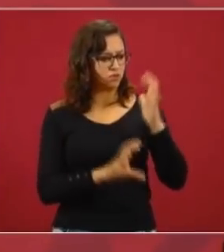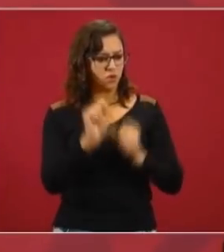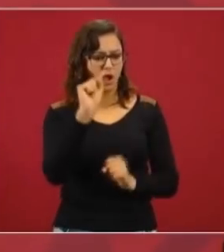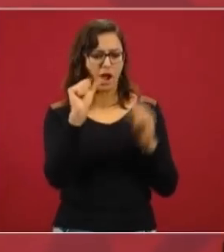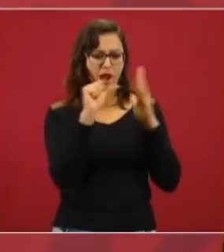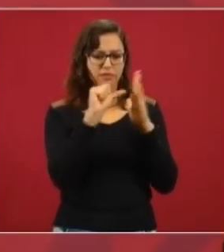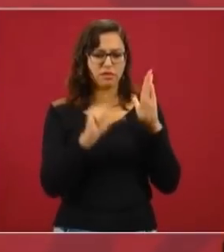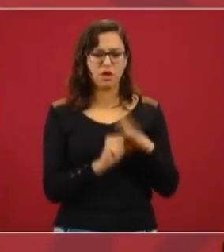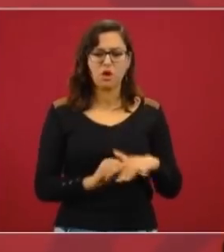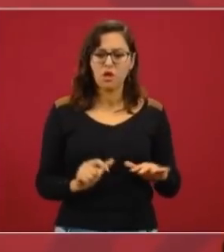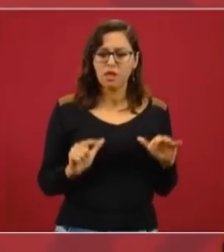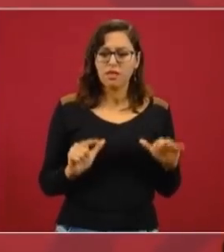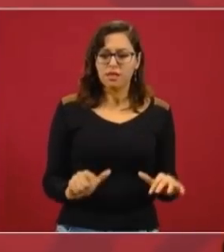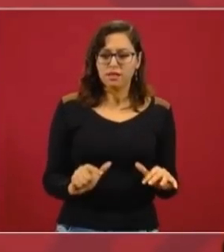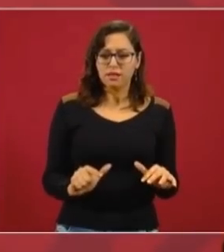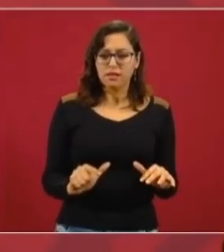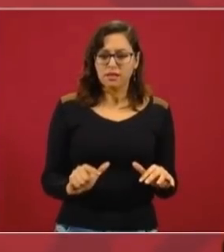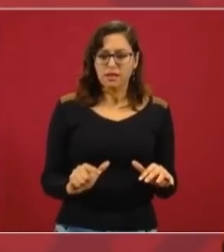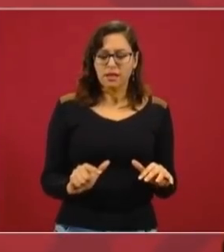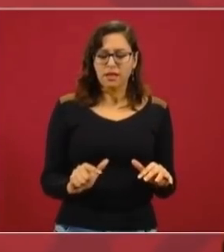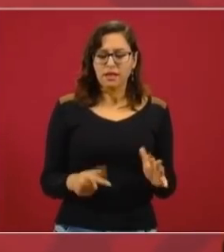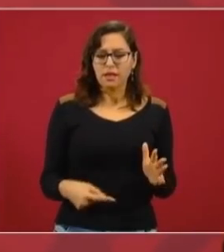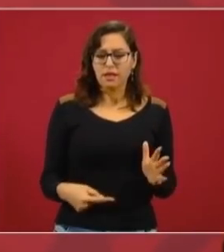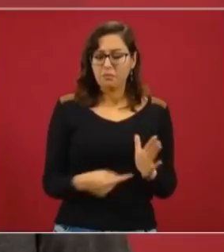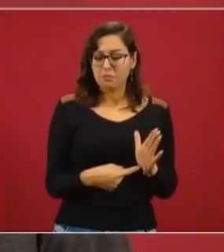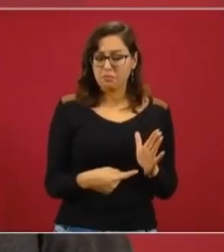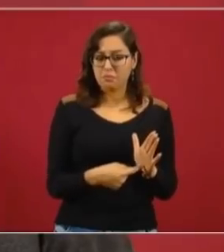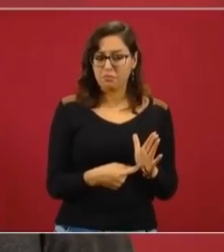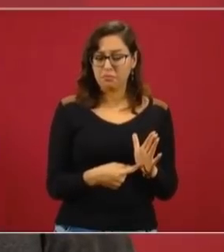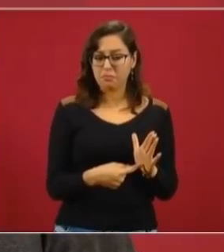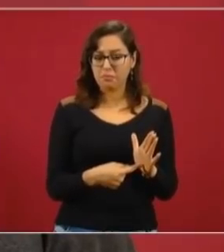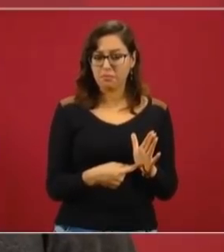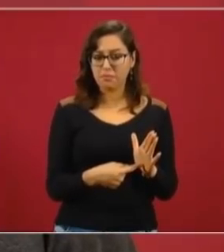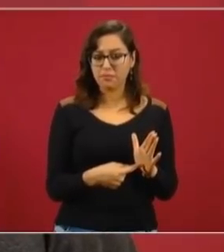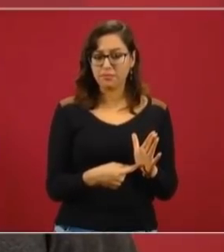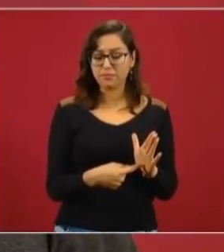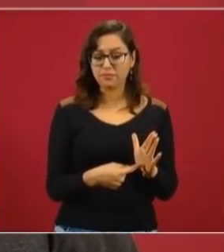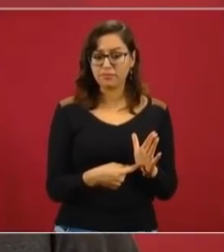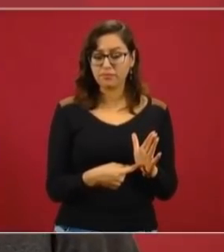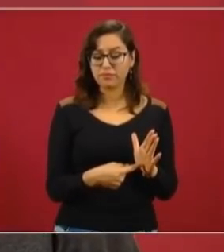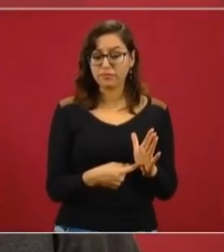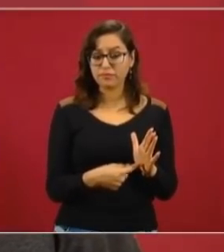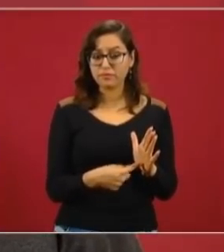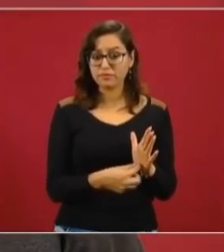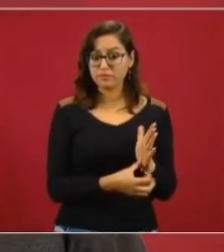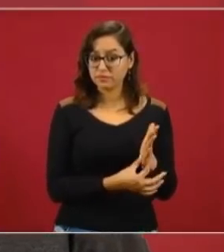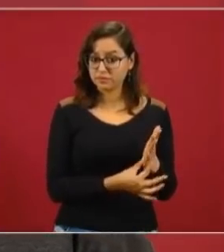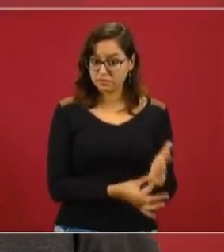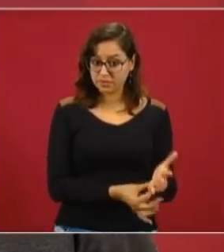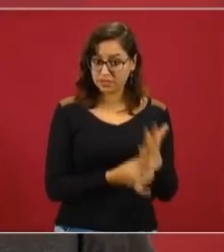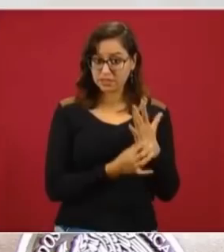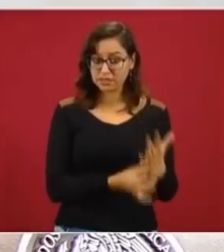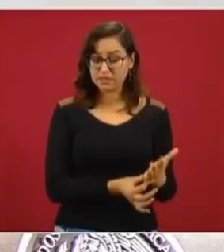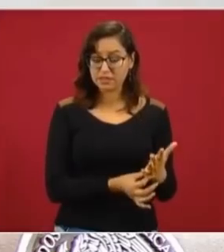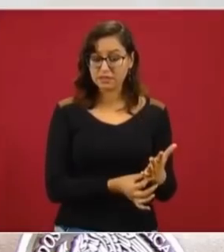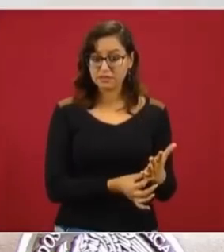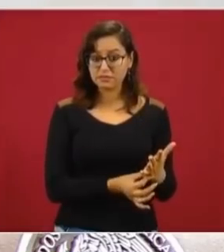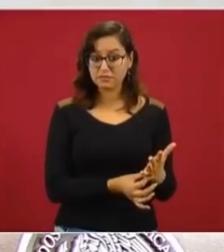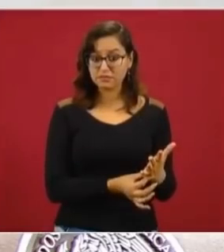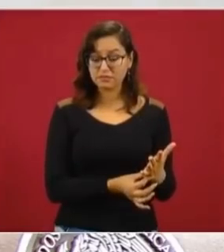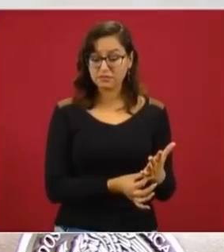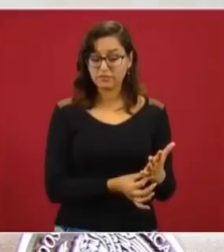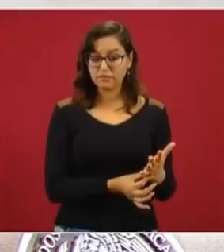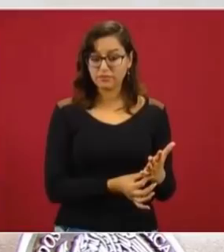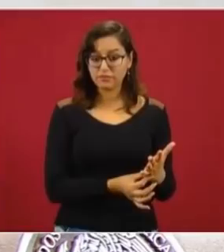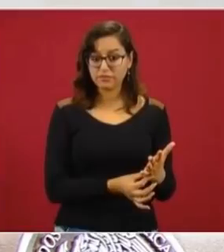17 de la Constitución, hacerse